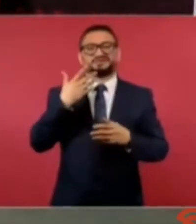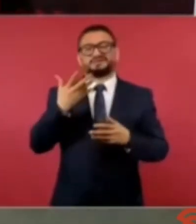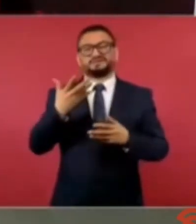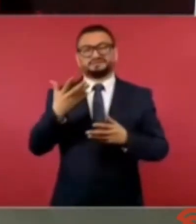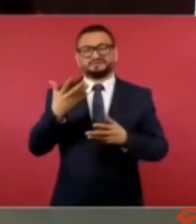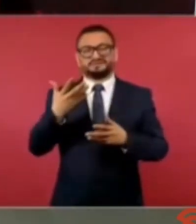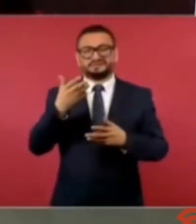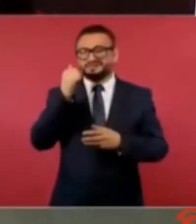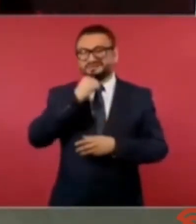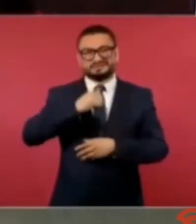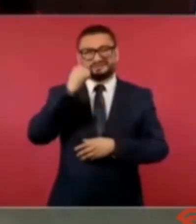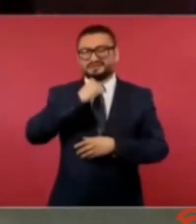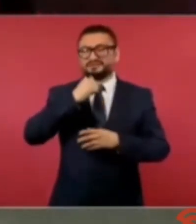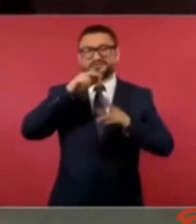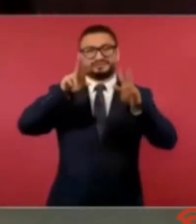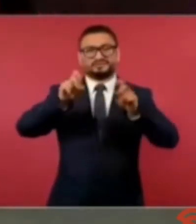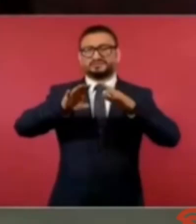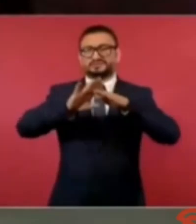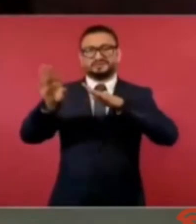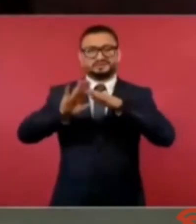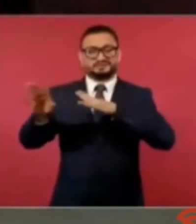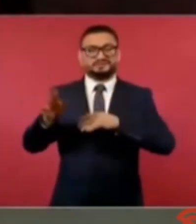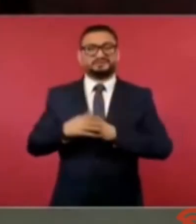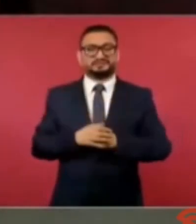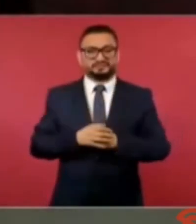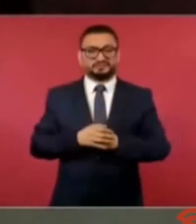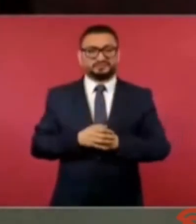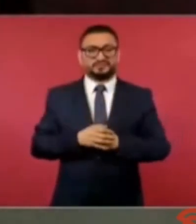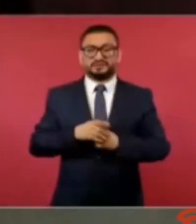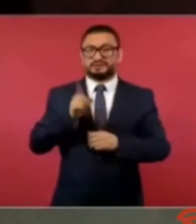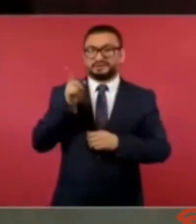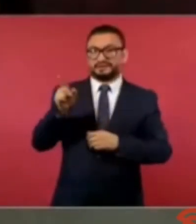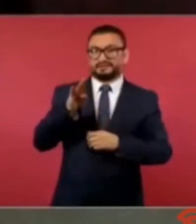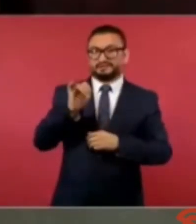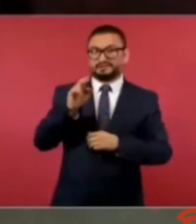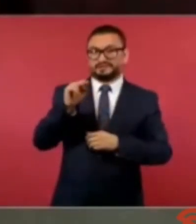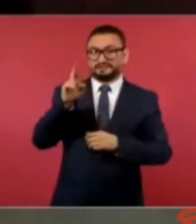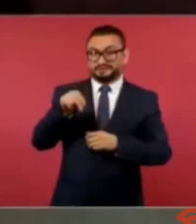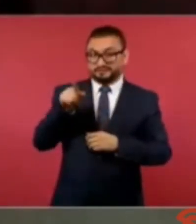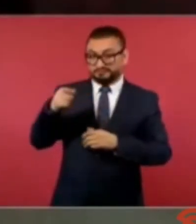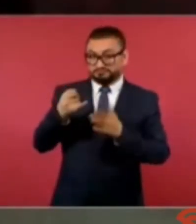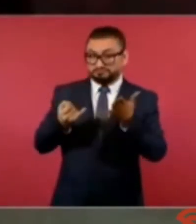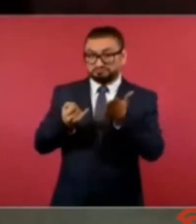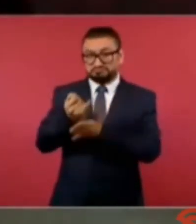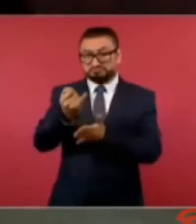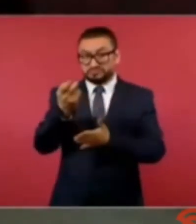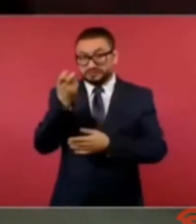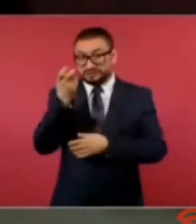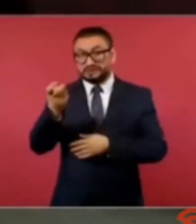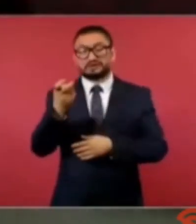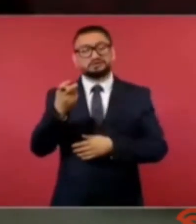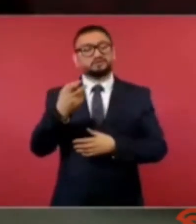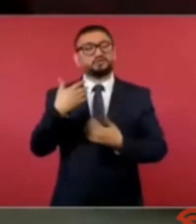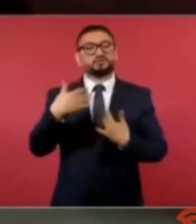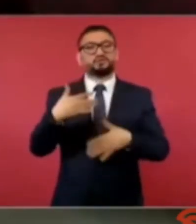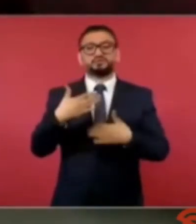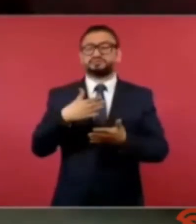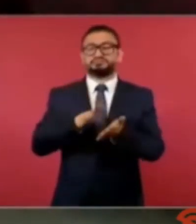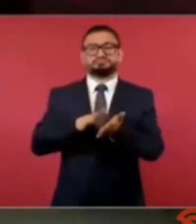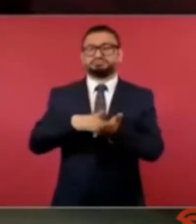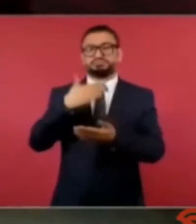politiqueros, y el que él tome esta decisión habla muy bien